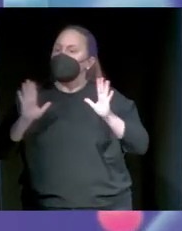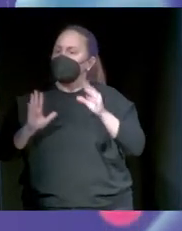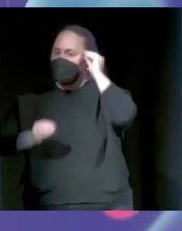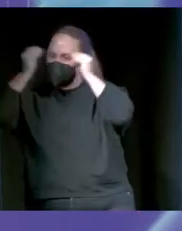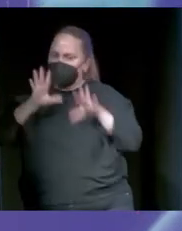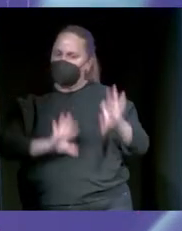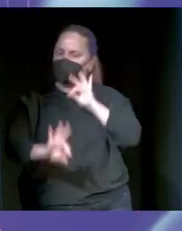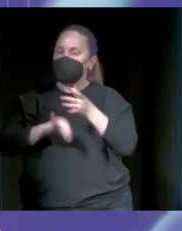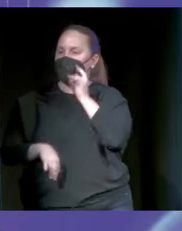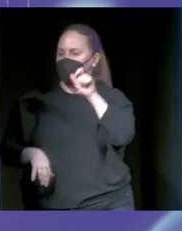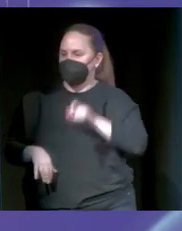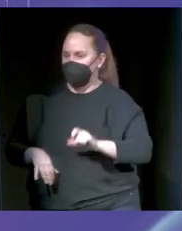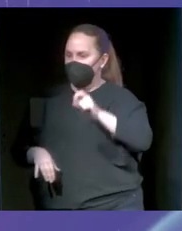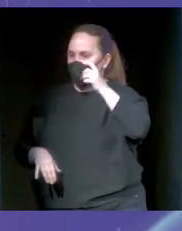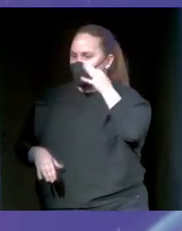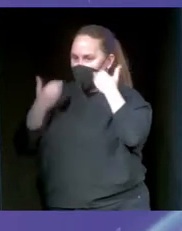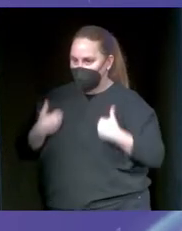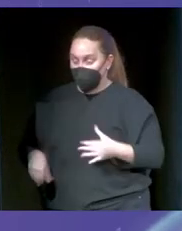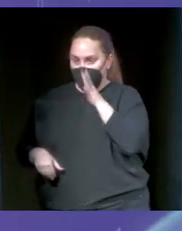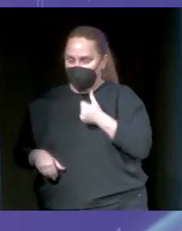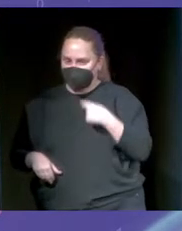De tomar una decisión. Porque tiene el contexto.